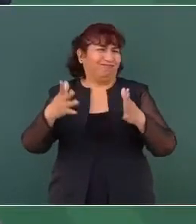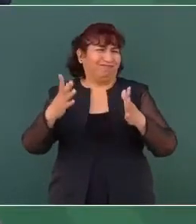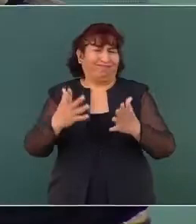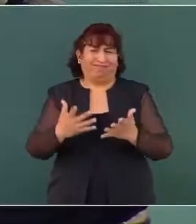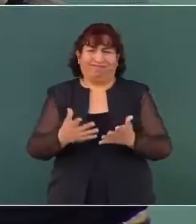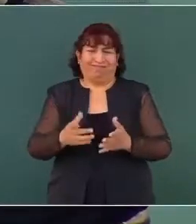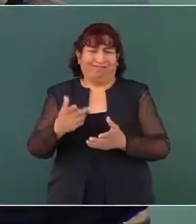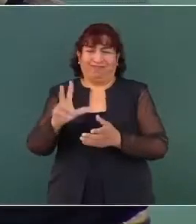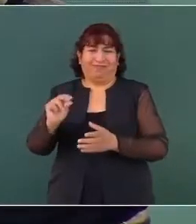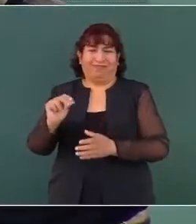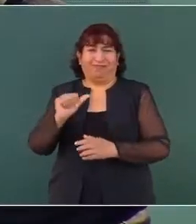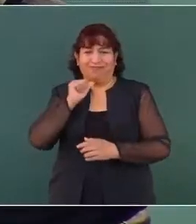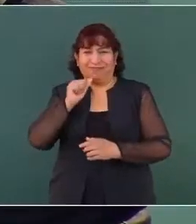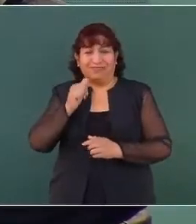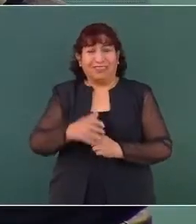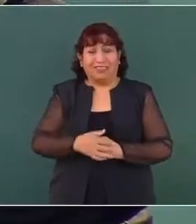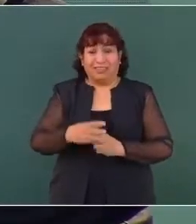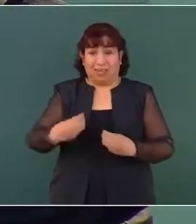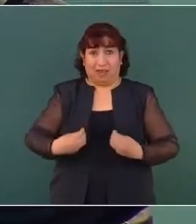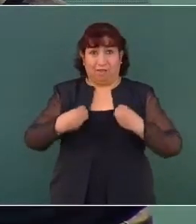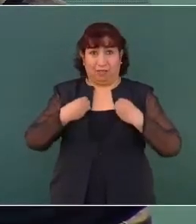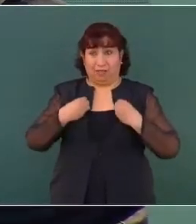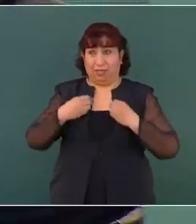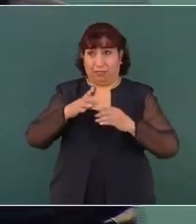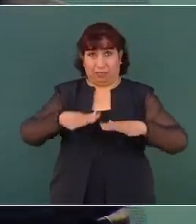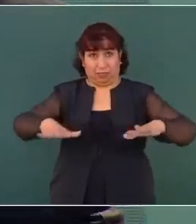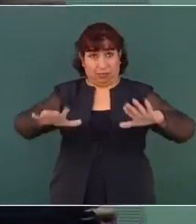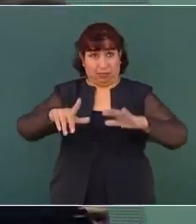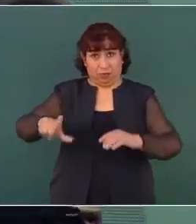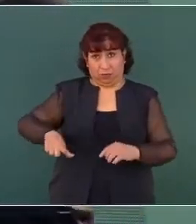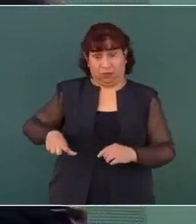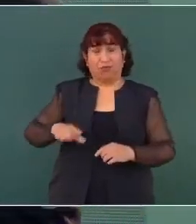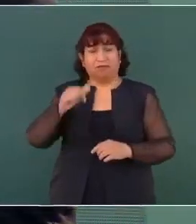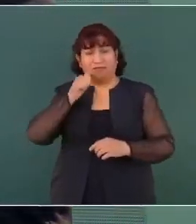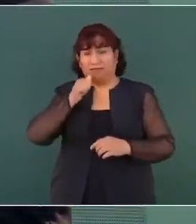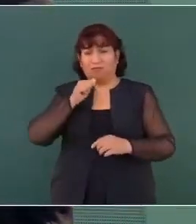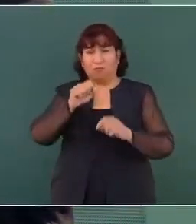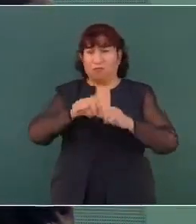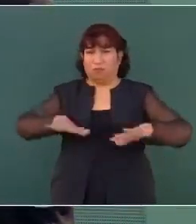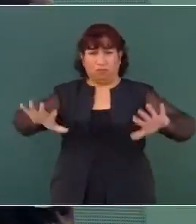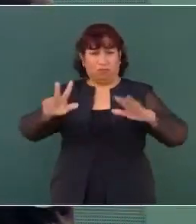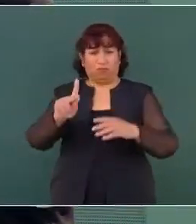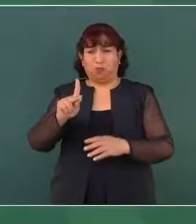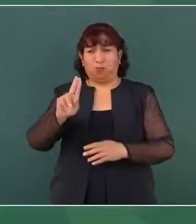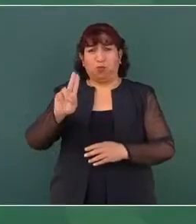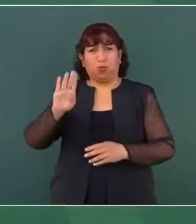la vida pública completamente pública.